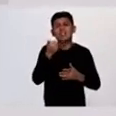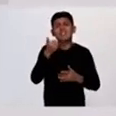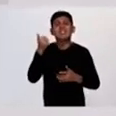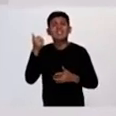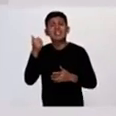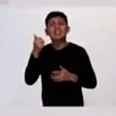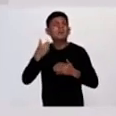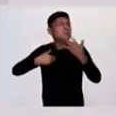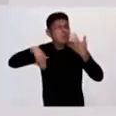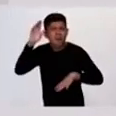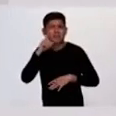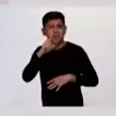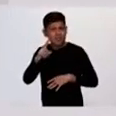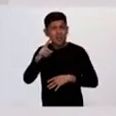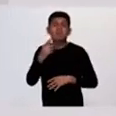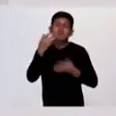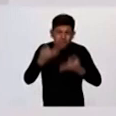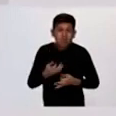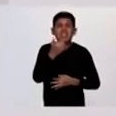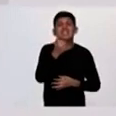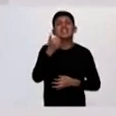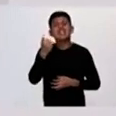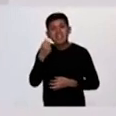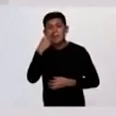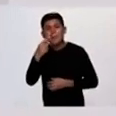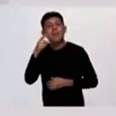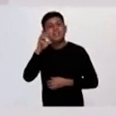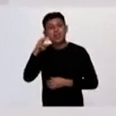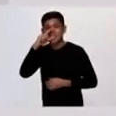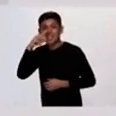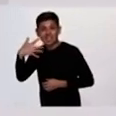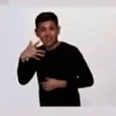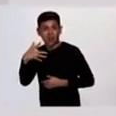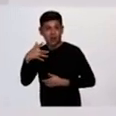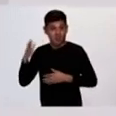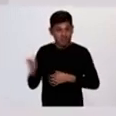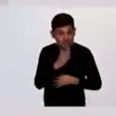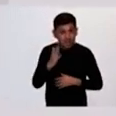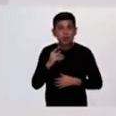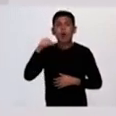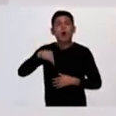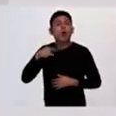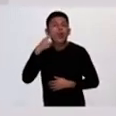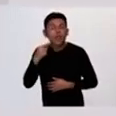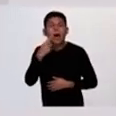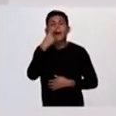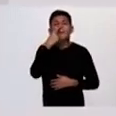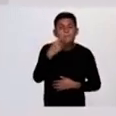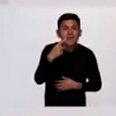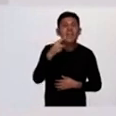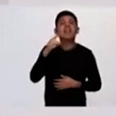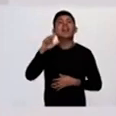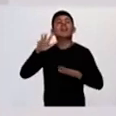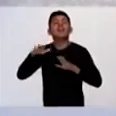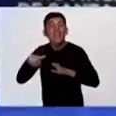.000 casos, exactamente 66.075, y al día de la fecha se suman 1.016